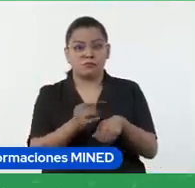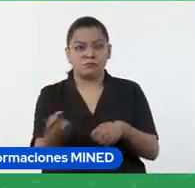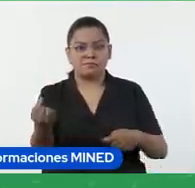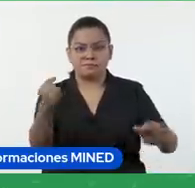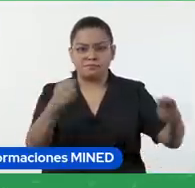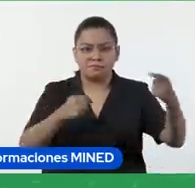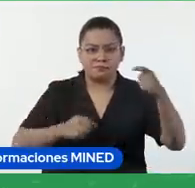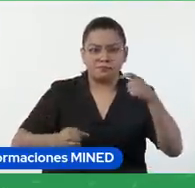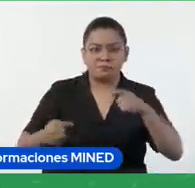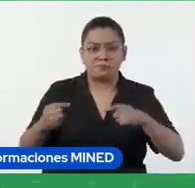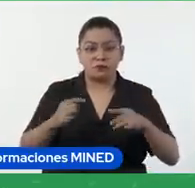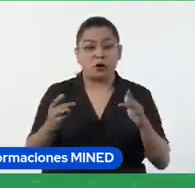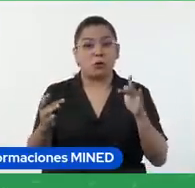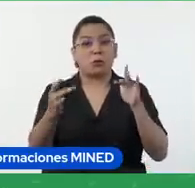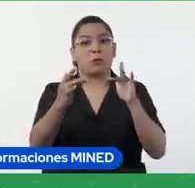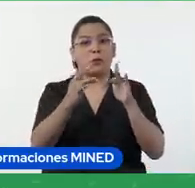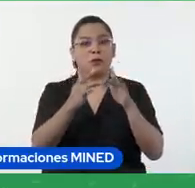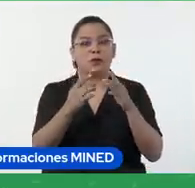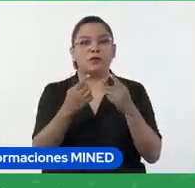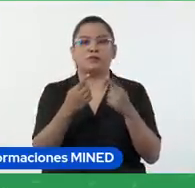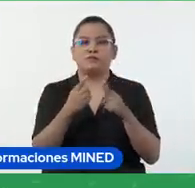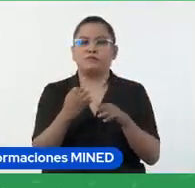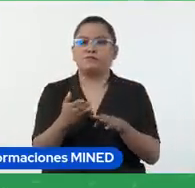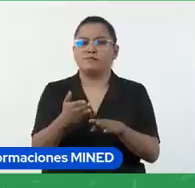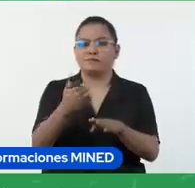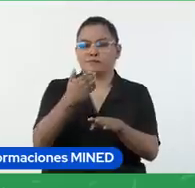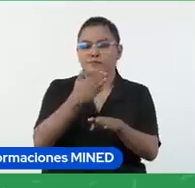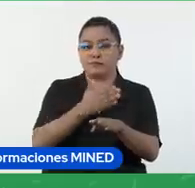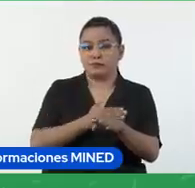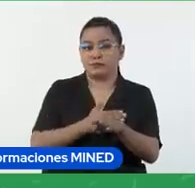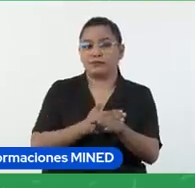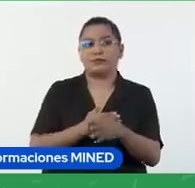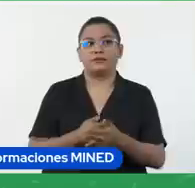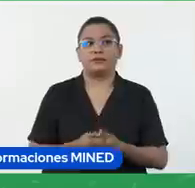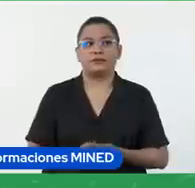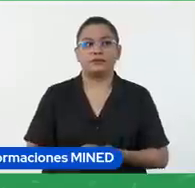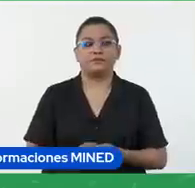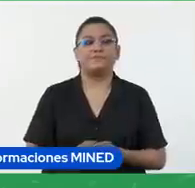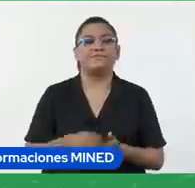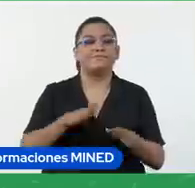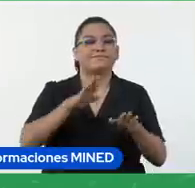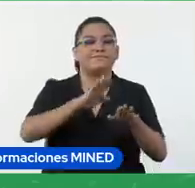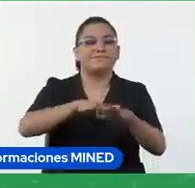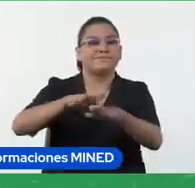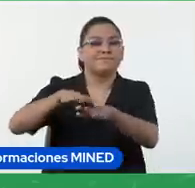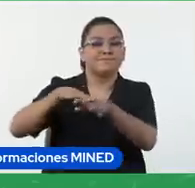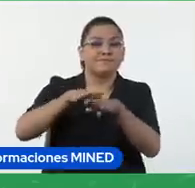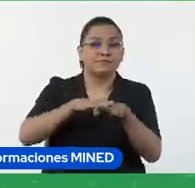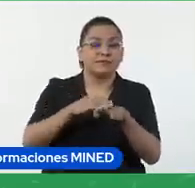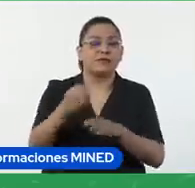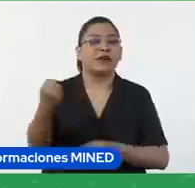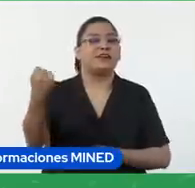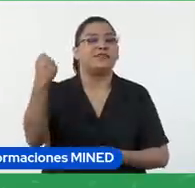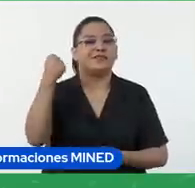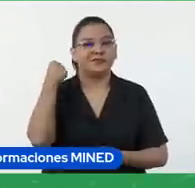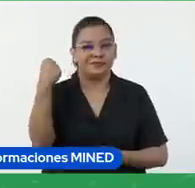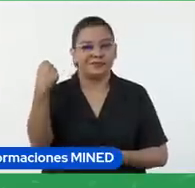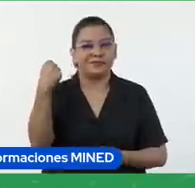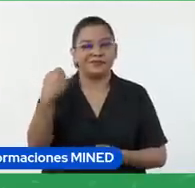eso. Pero antes de comenzar voy a dar algunos avisos importantes.